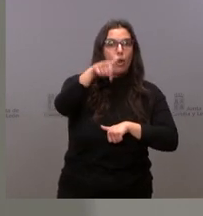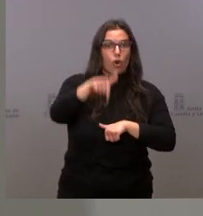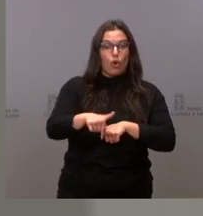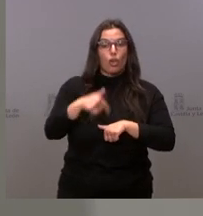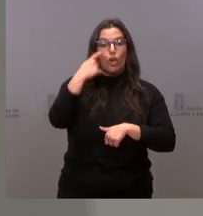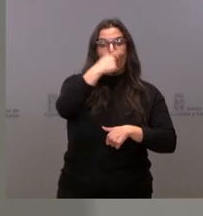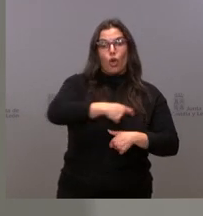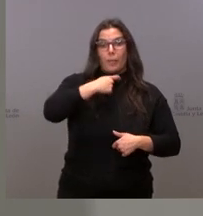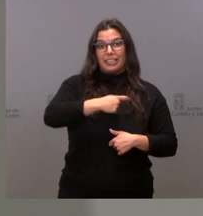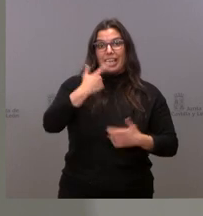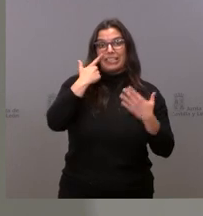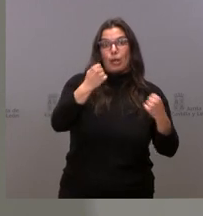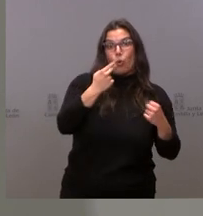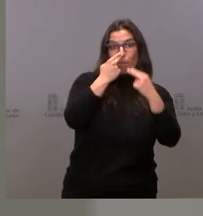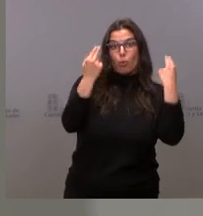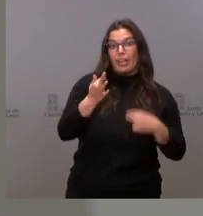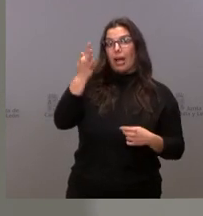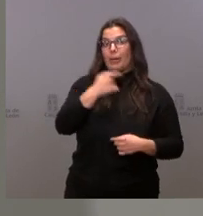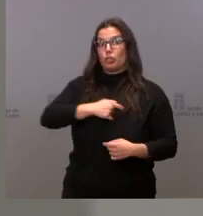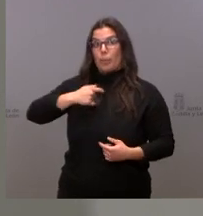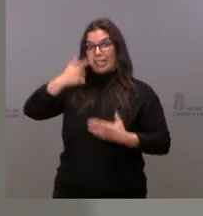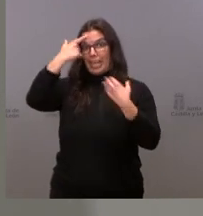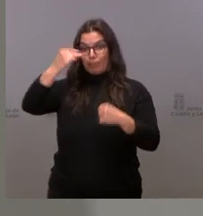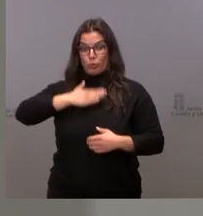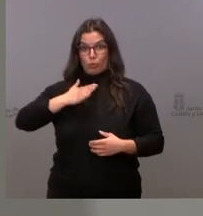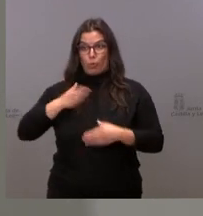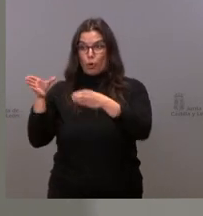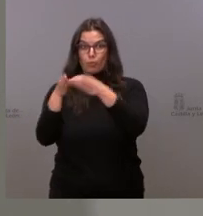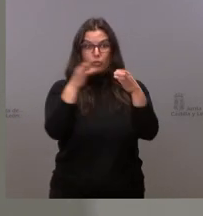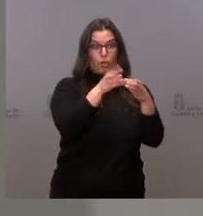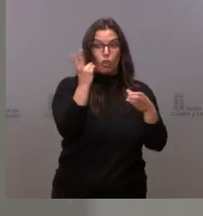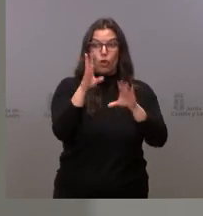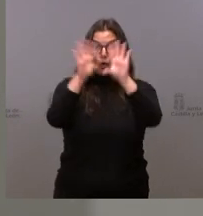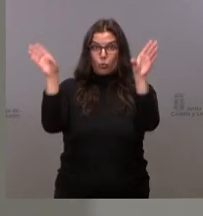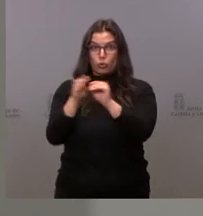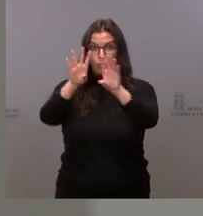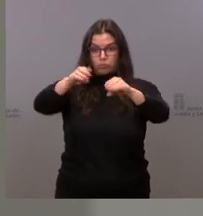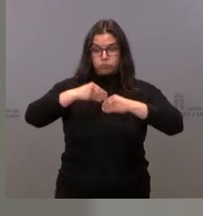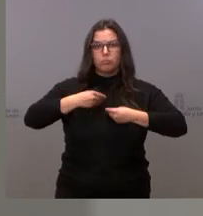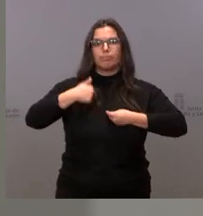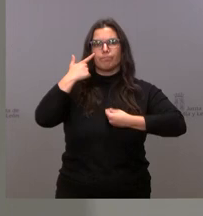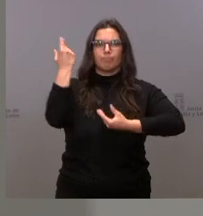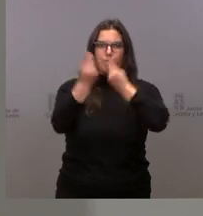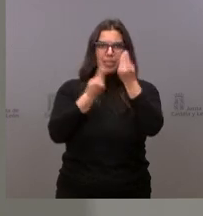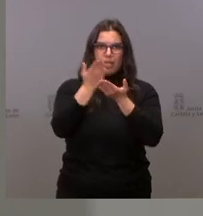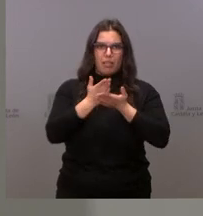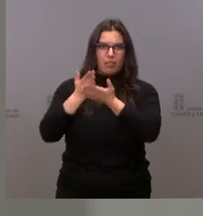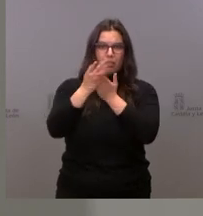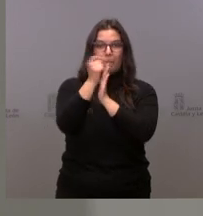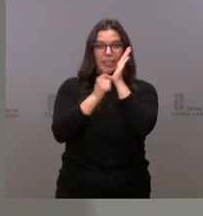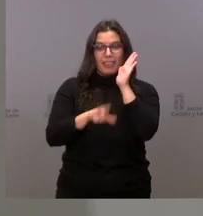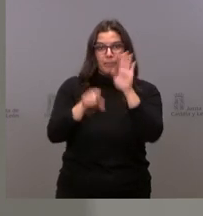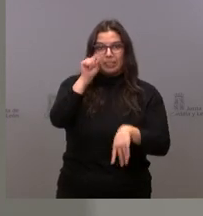el Comité de Salud Pública y qué dice hoy nuestro Comité de Expertos sobre si vamos a tener que tomar medidas. Respondo